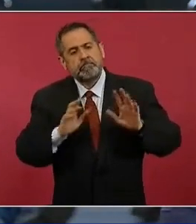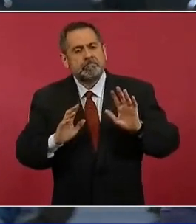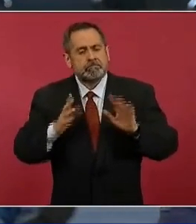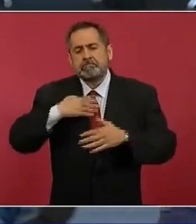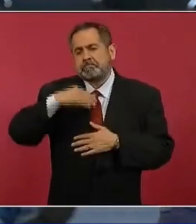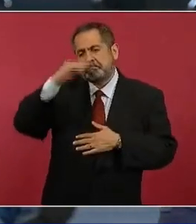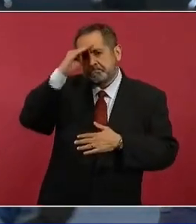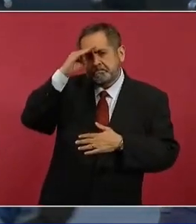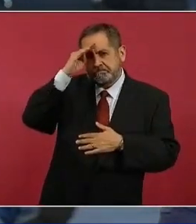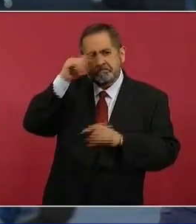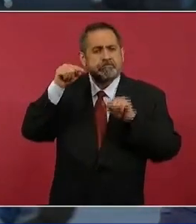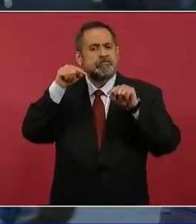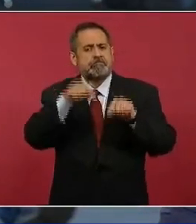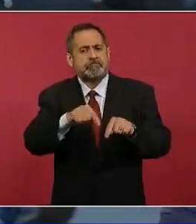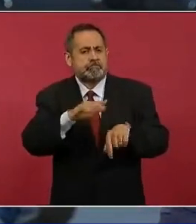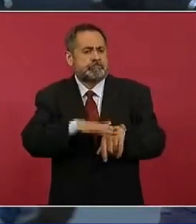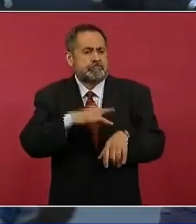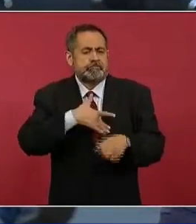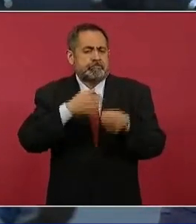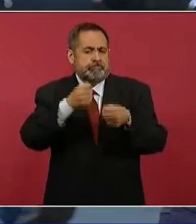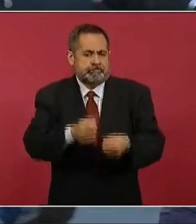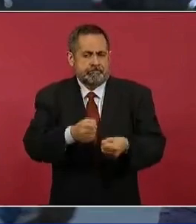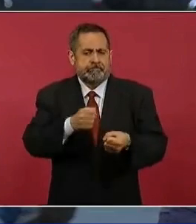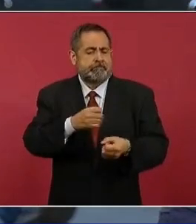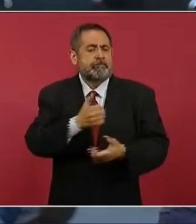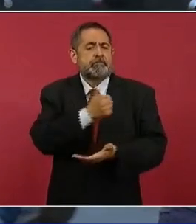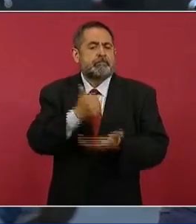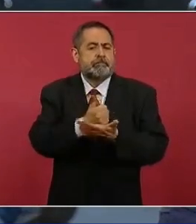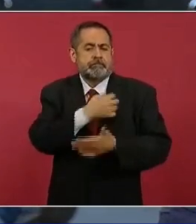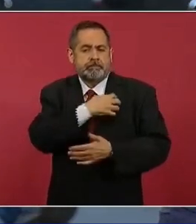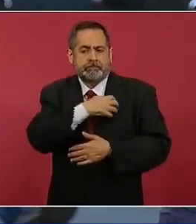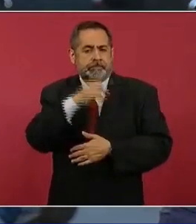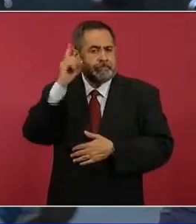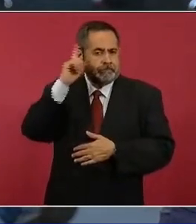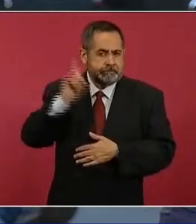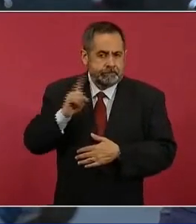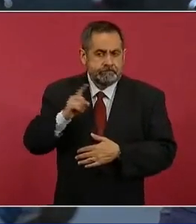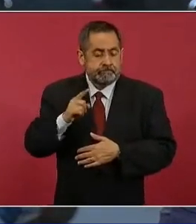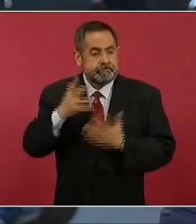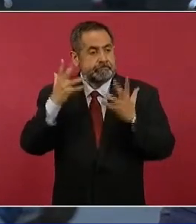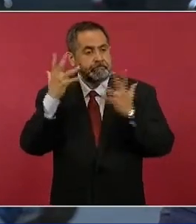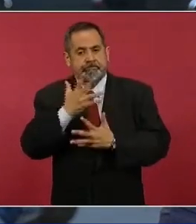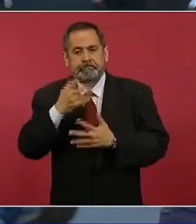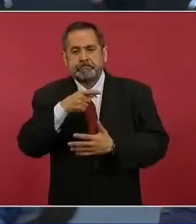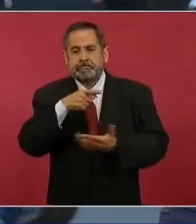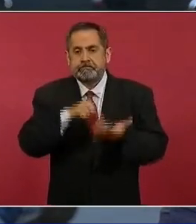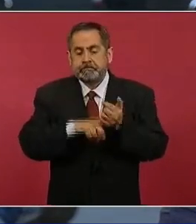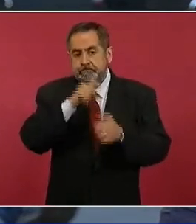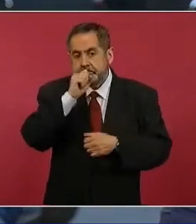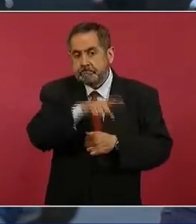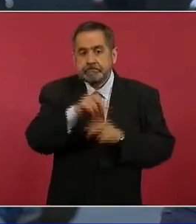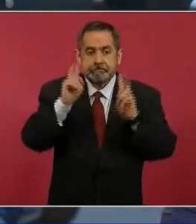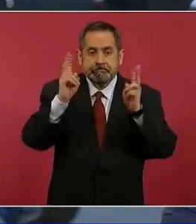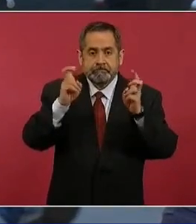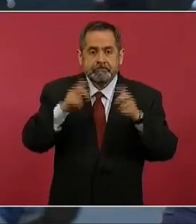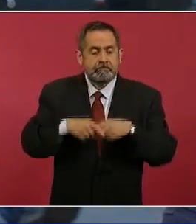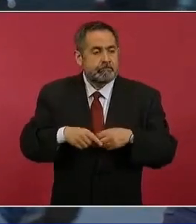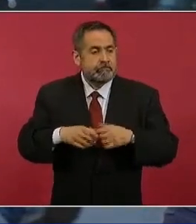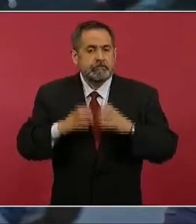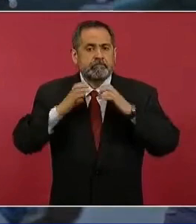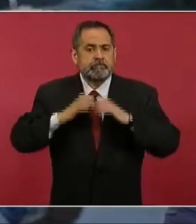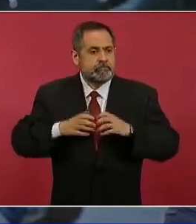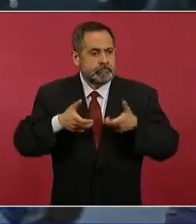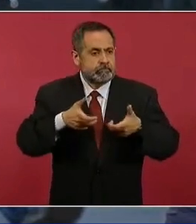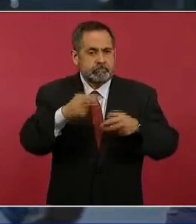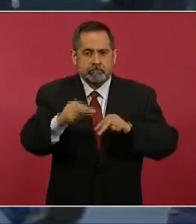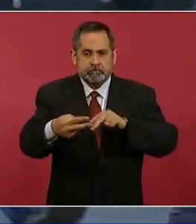bueno, pues pensaban que llegaban a un lugar seguro, que es la capital de Zacatecas, y muchos encontraron con que incluso les tocó el tema de los cuerpos en la Plaza